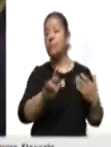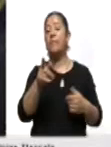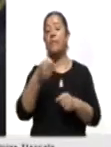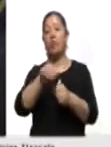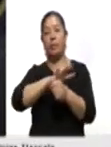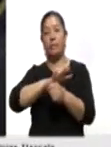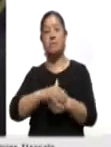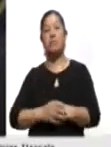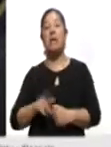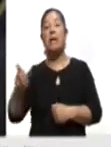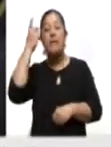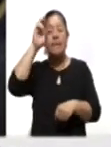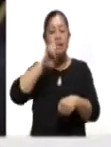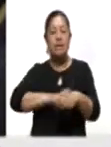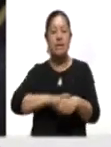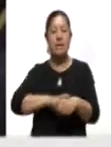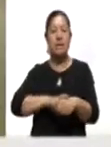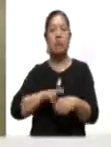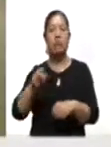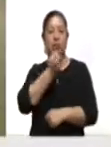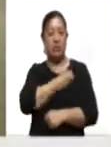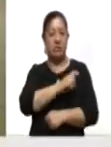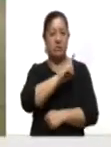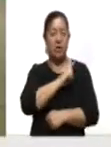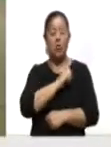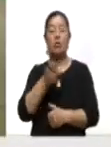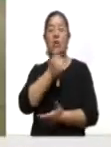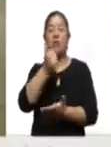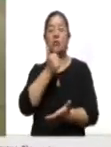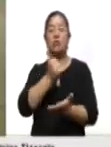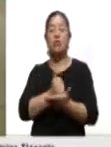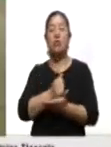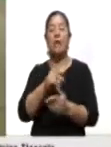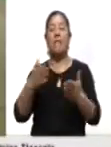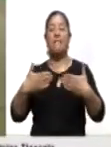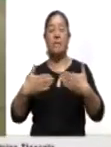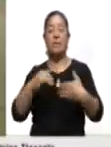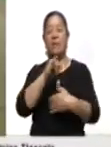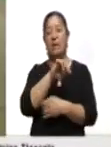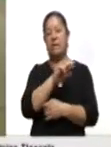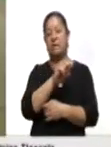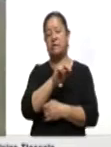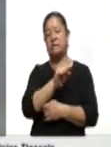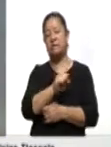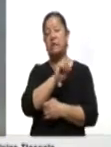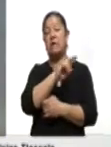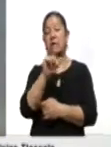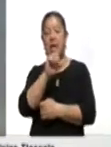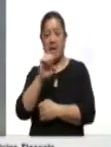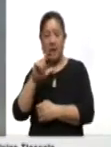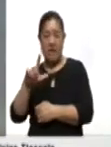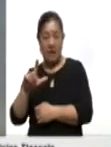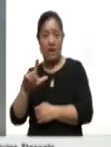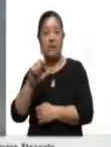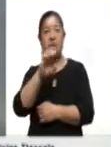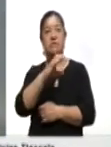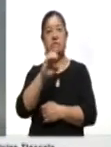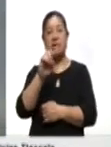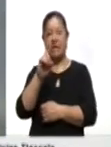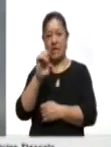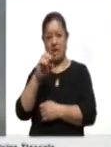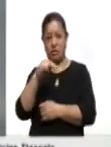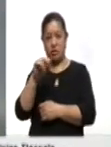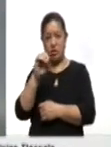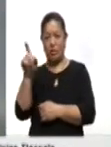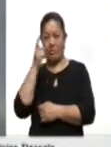El director de la Región Metropolitana de Salud en la ciudad de Panamá, Israel Sedeño, remarcó la importancia de la vacunación de los maestros que trabajan